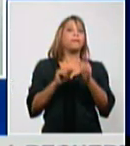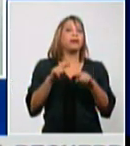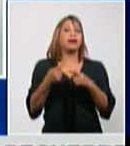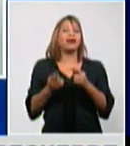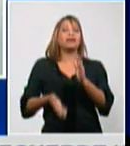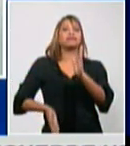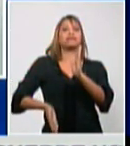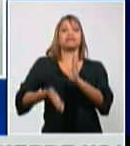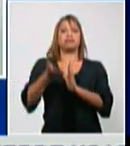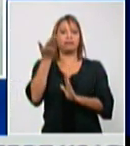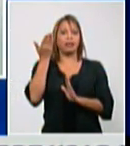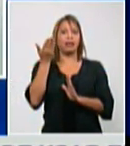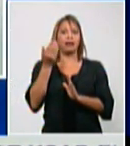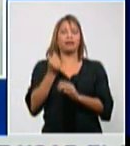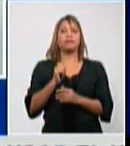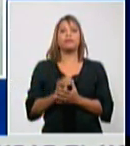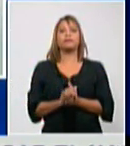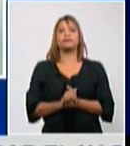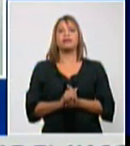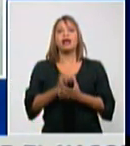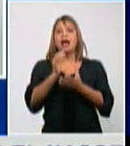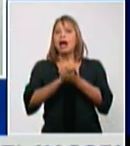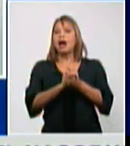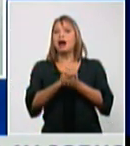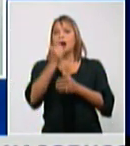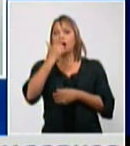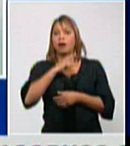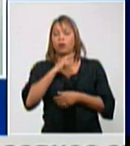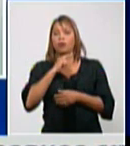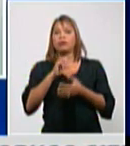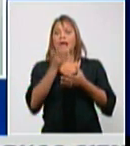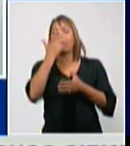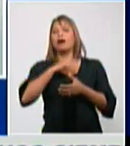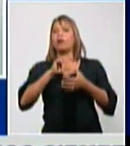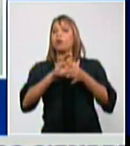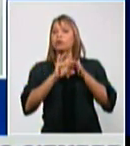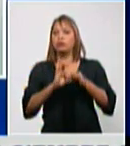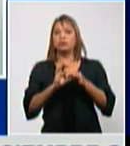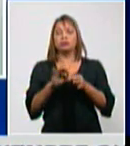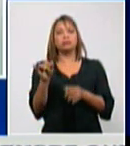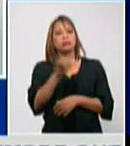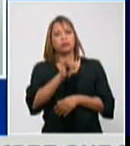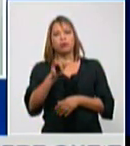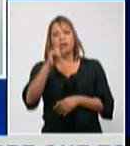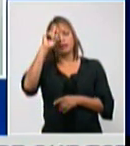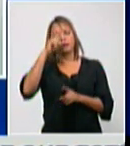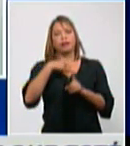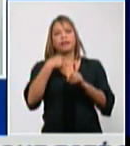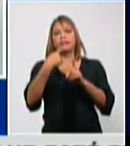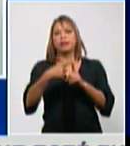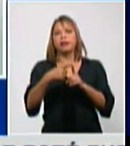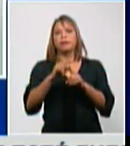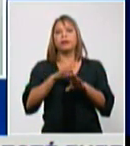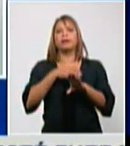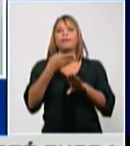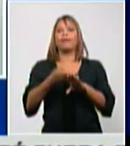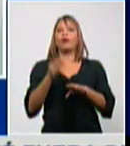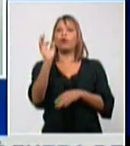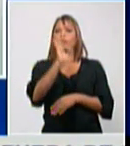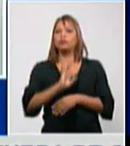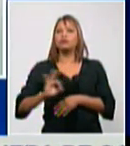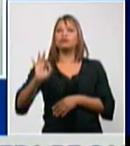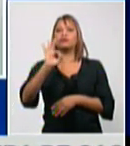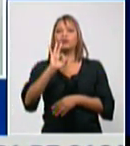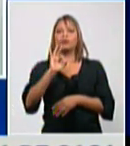agosto fue superior a abril septiembre igualmente después bajó en octubre noviembre empezó a